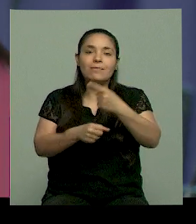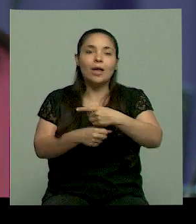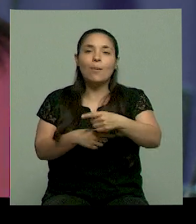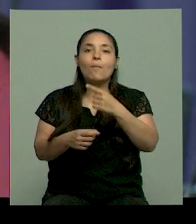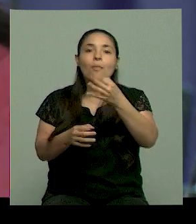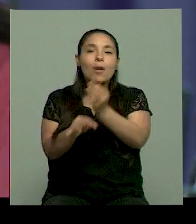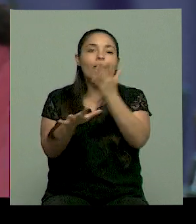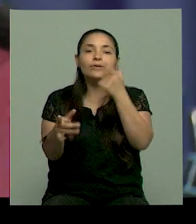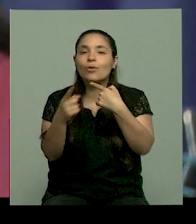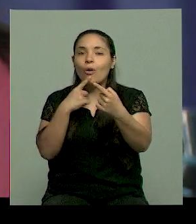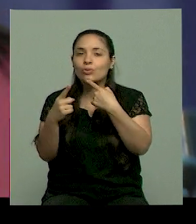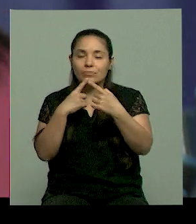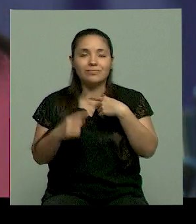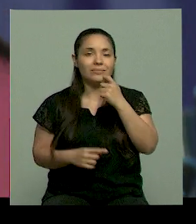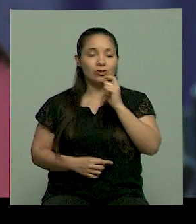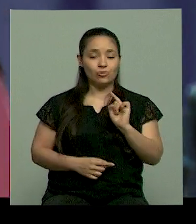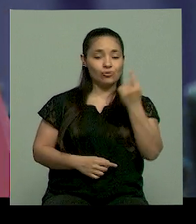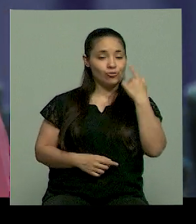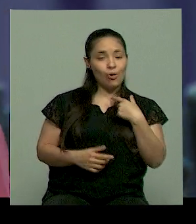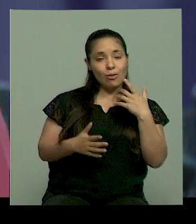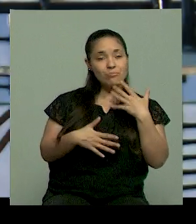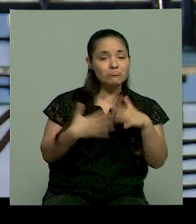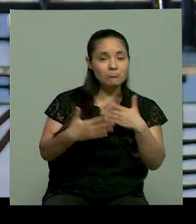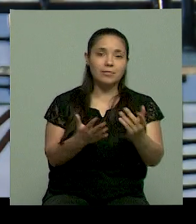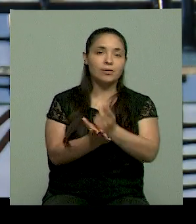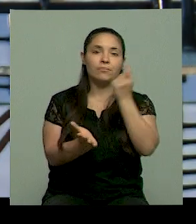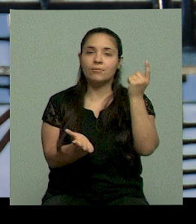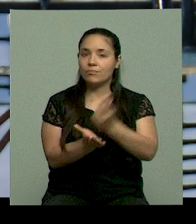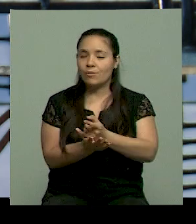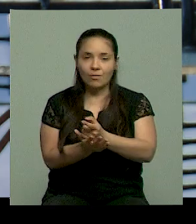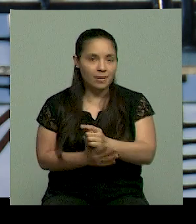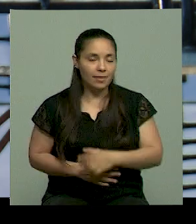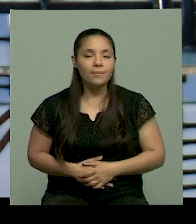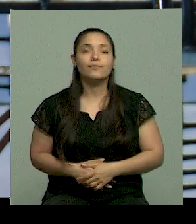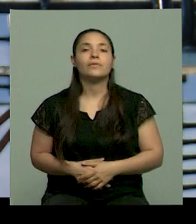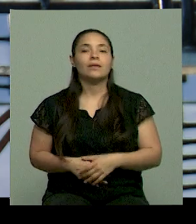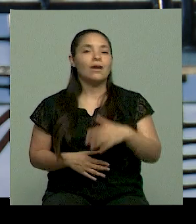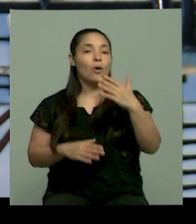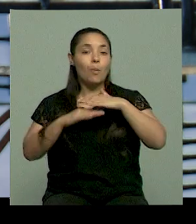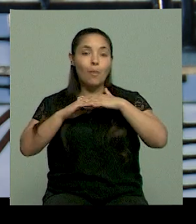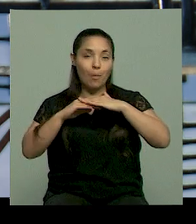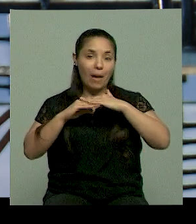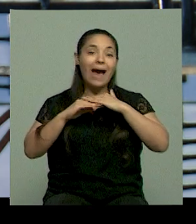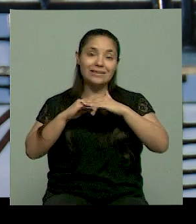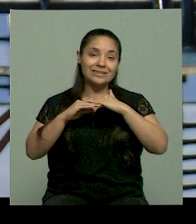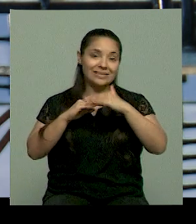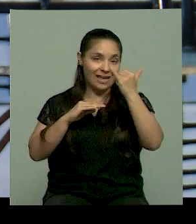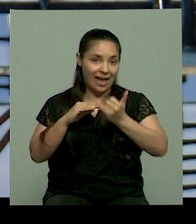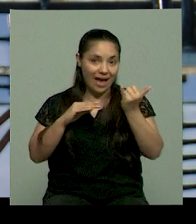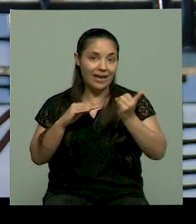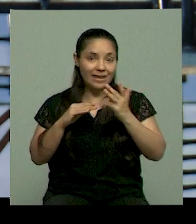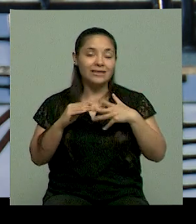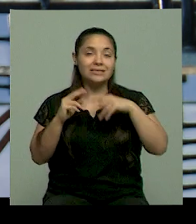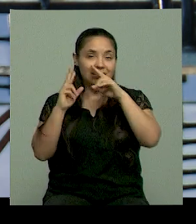mismos, porque de hecho, si lo hacen por su cuenta... Pero digo, tienen una base que evidentemente algún profesional... Tienen una base en general